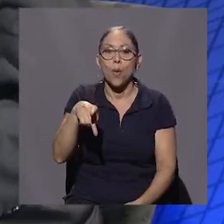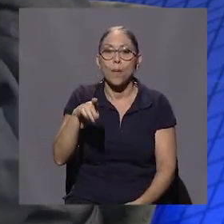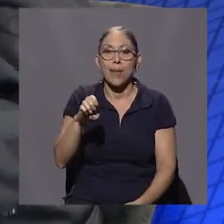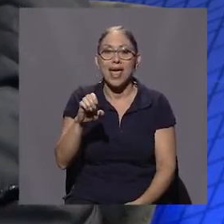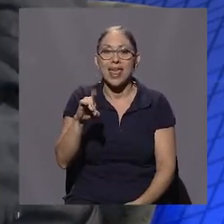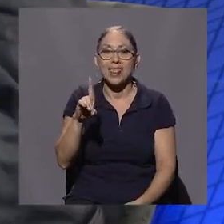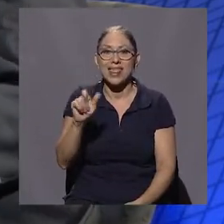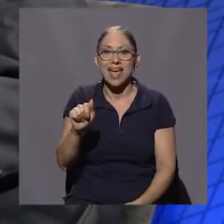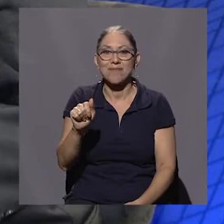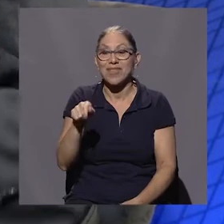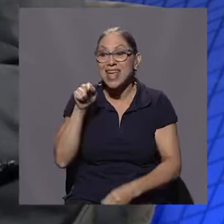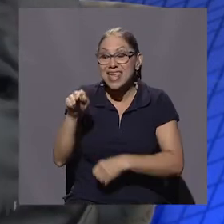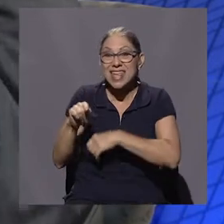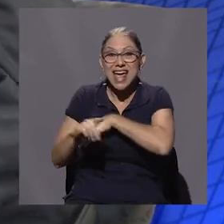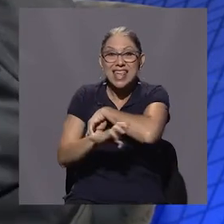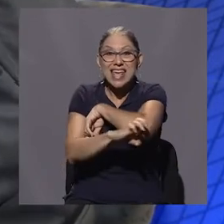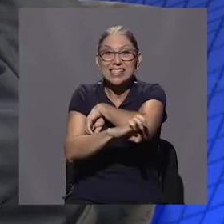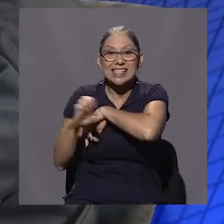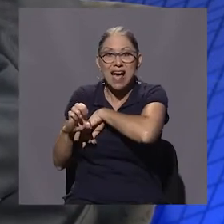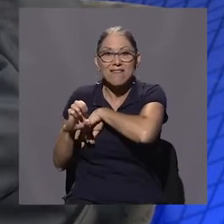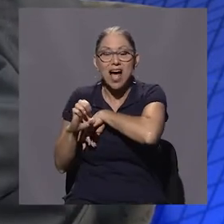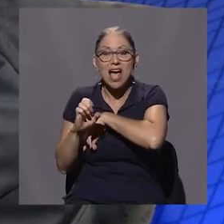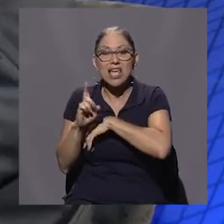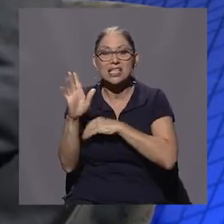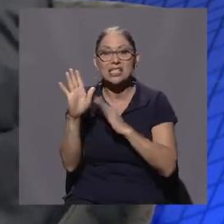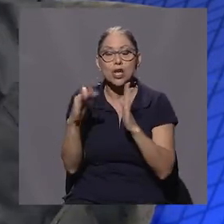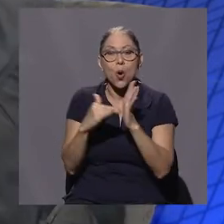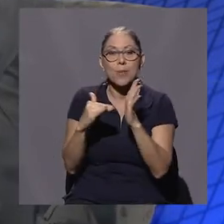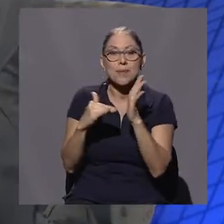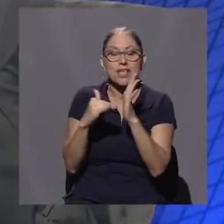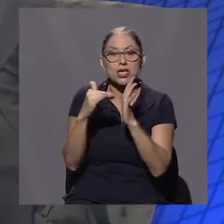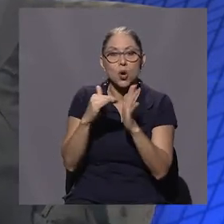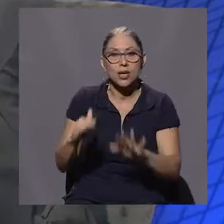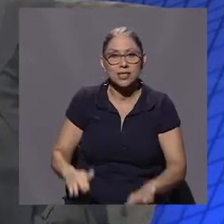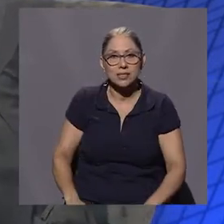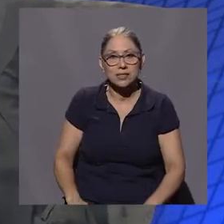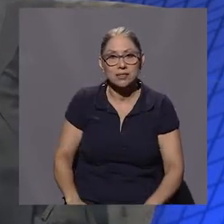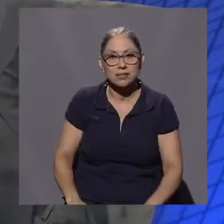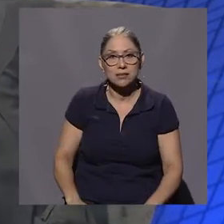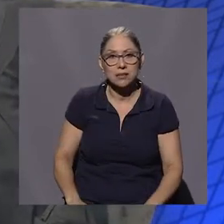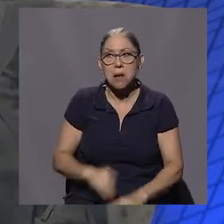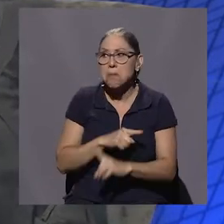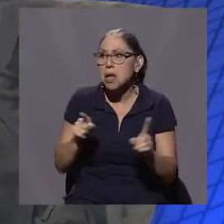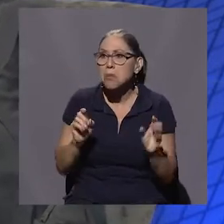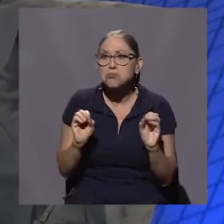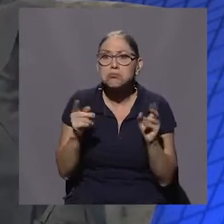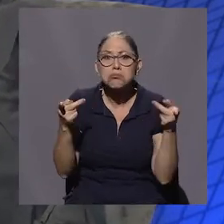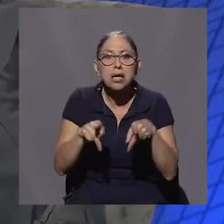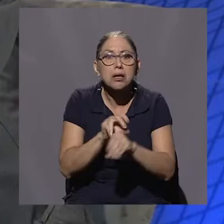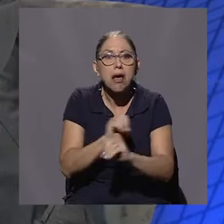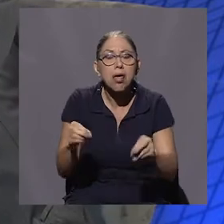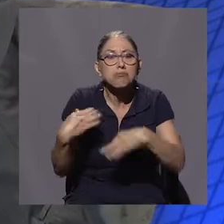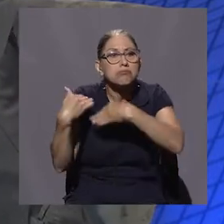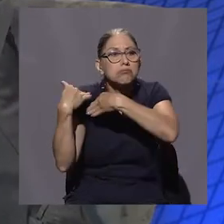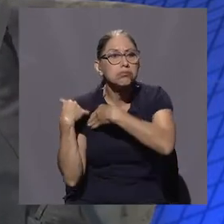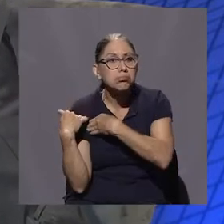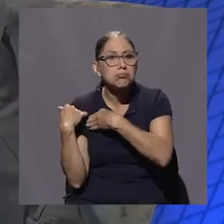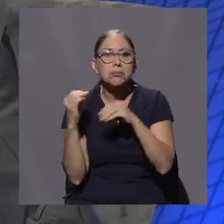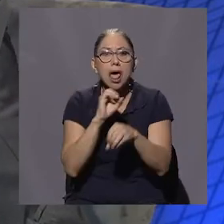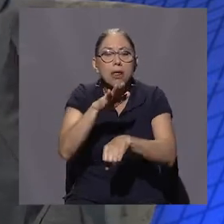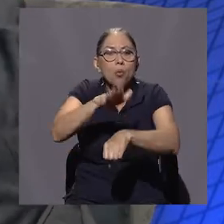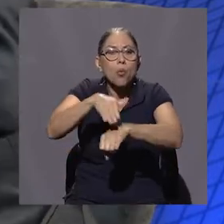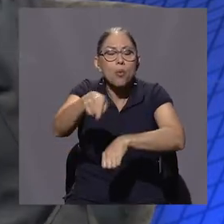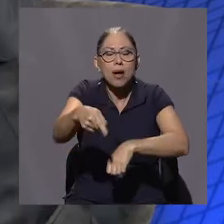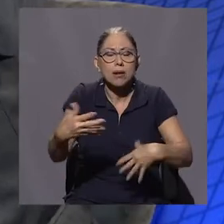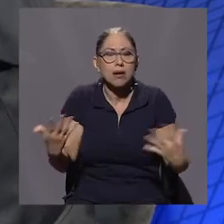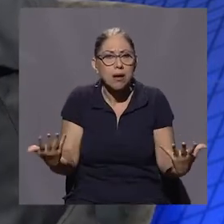la estafa en 5 mil millones, y resulta que sale sin responsabilidades, nadie los